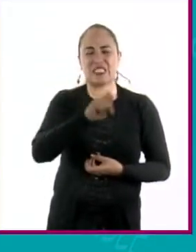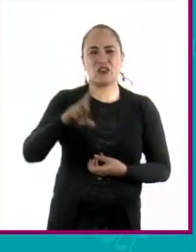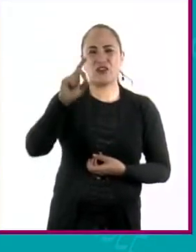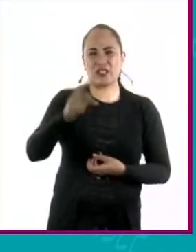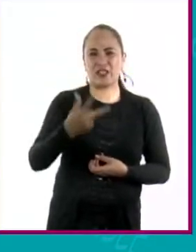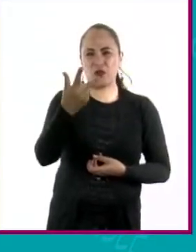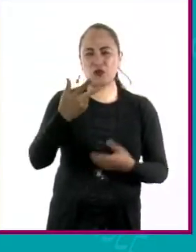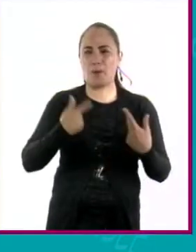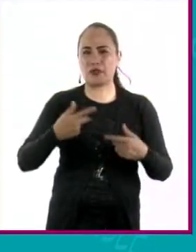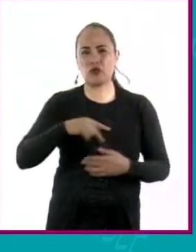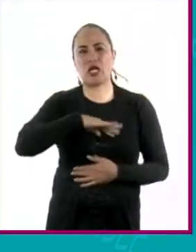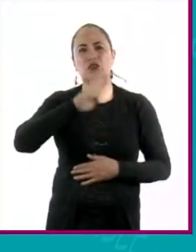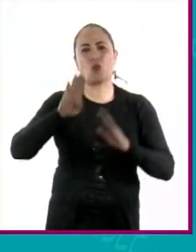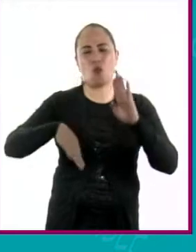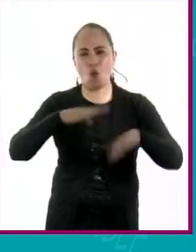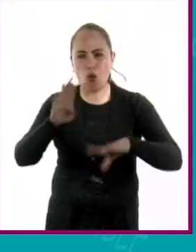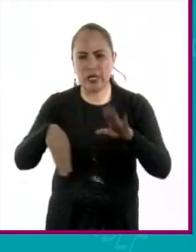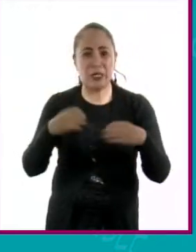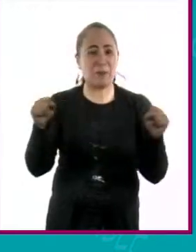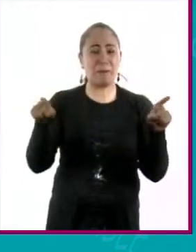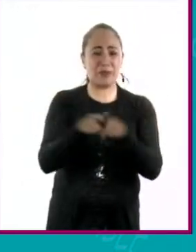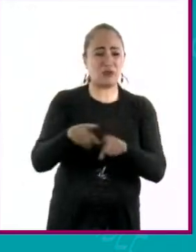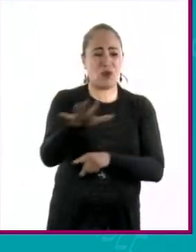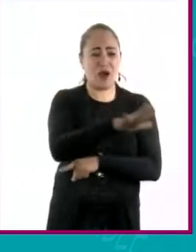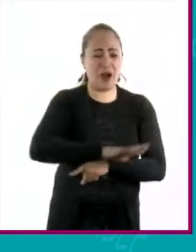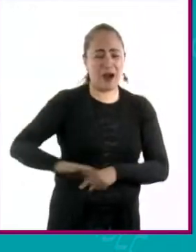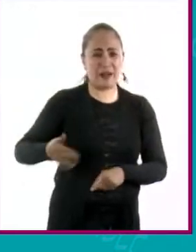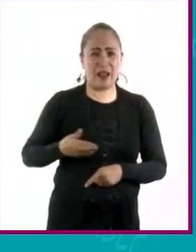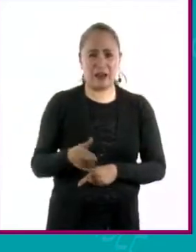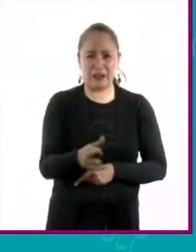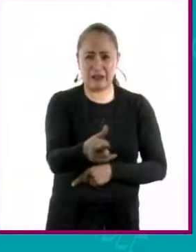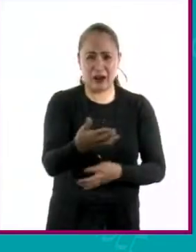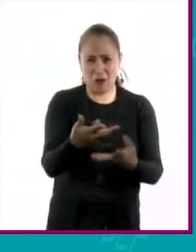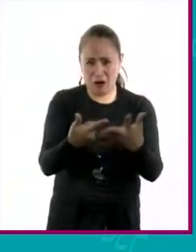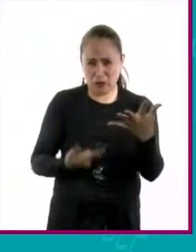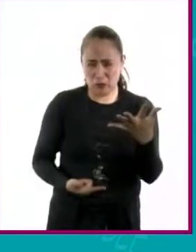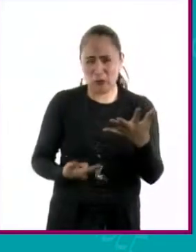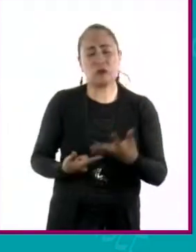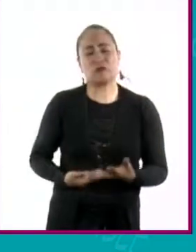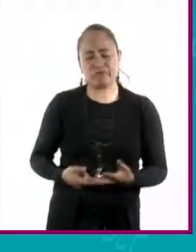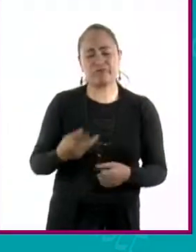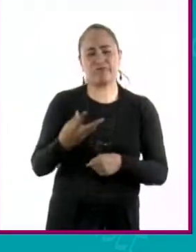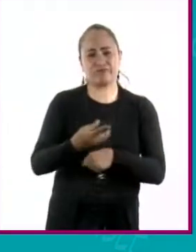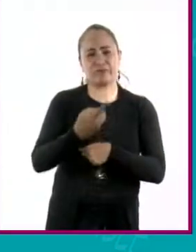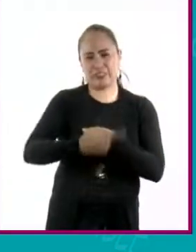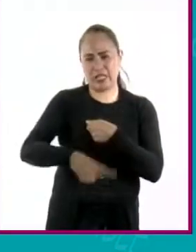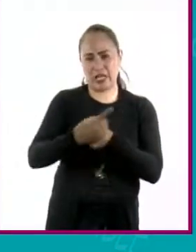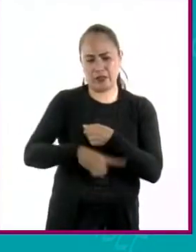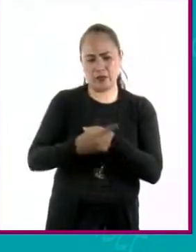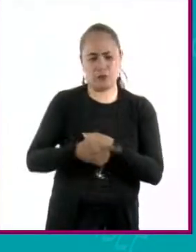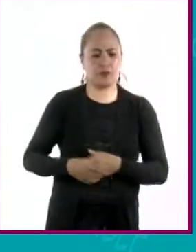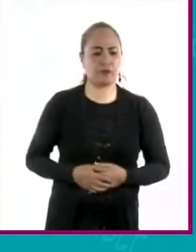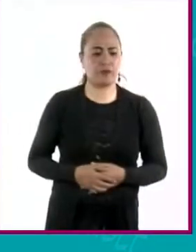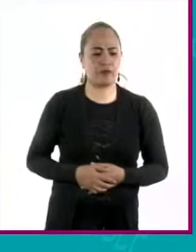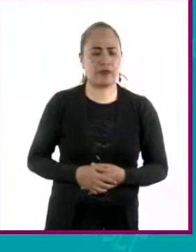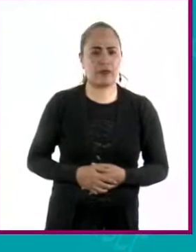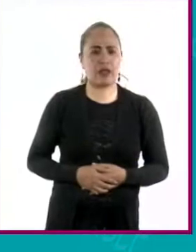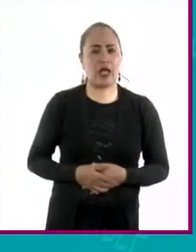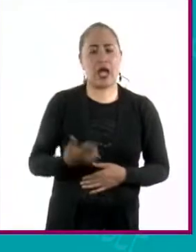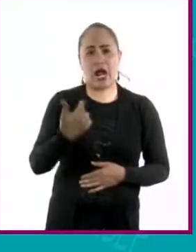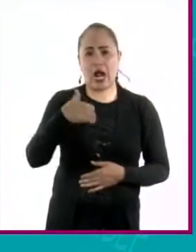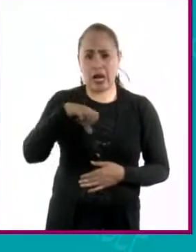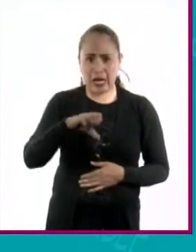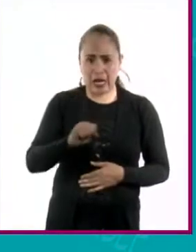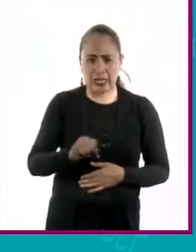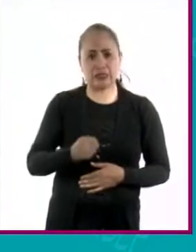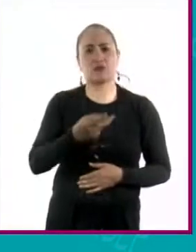personas, además de dejar un daño enorme en los canales de riego de la zona. Los compuestos del combustible fueron encontrados en el